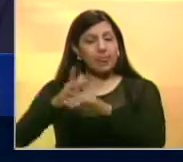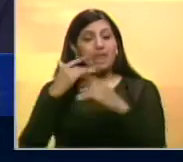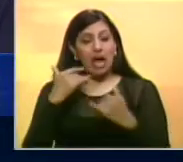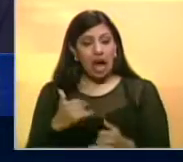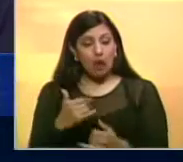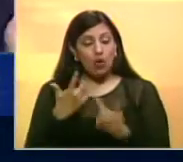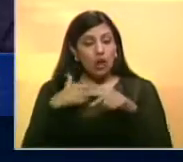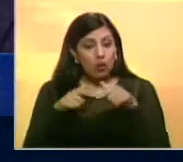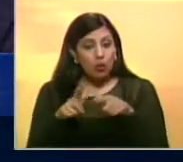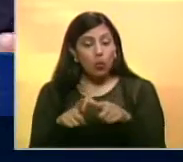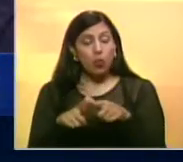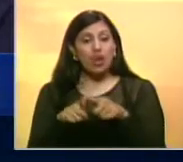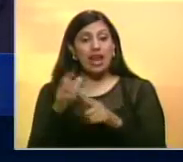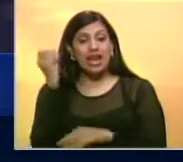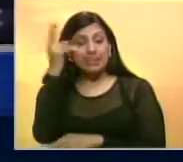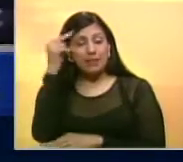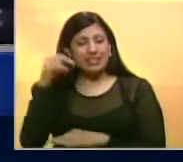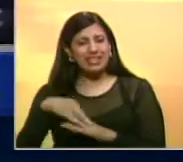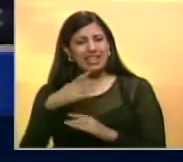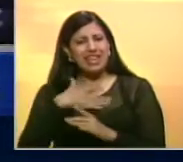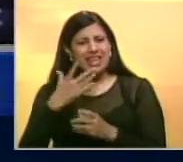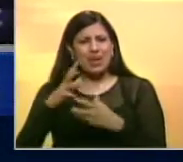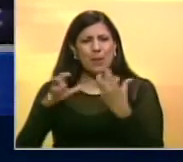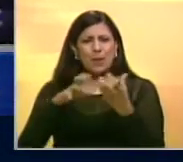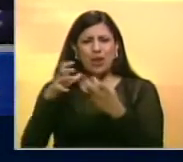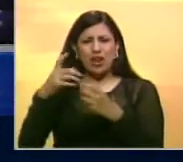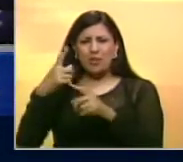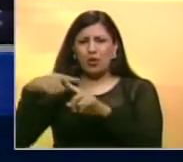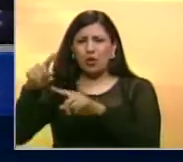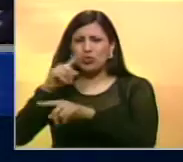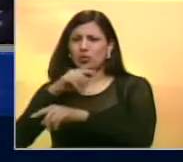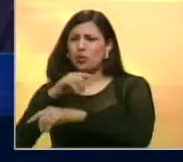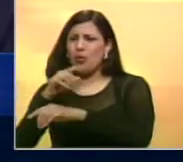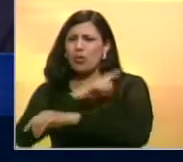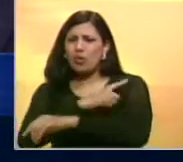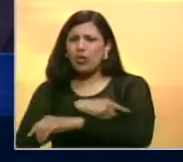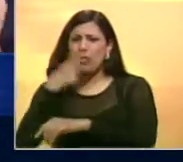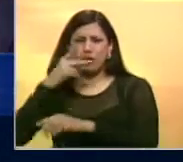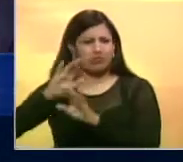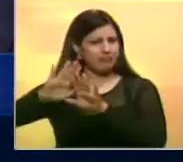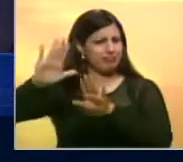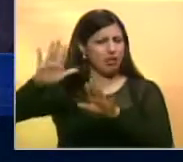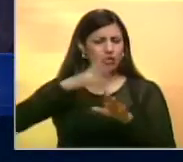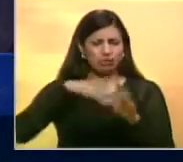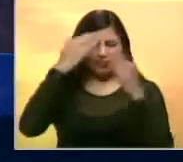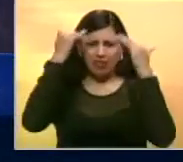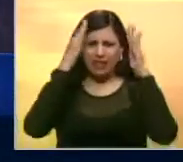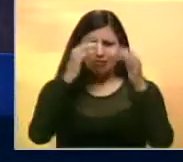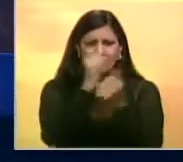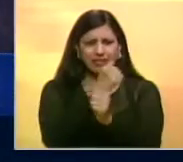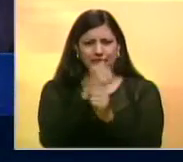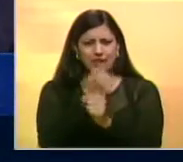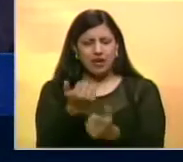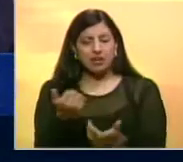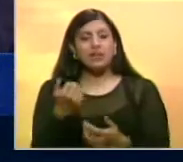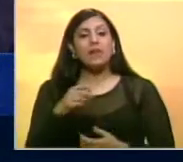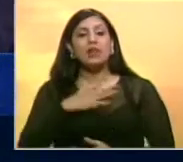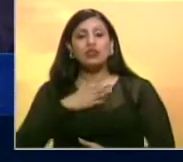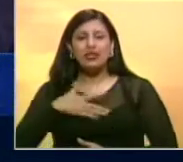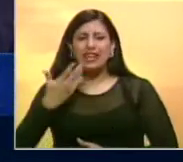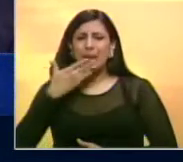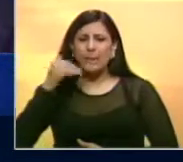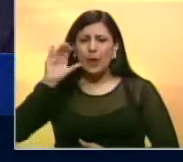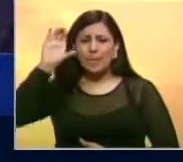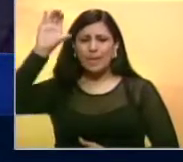que la expectativa es que la Asamblea se desligue de los problemas de los poderes legislativos. No nos conformamos como estamos viviendo, queremos un mejor